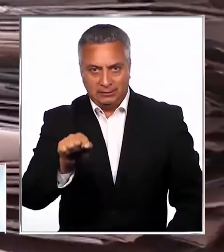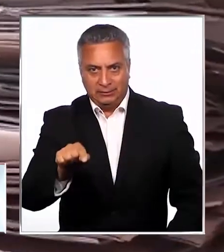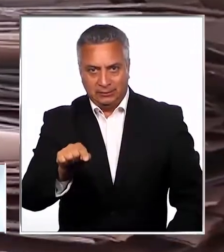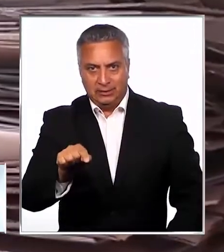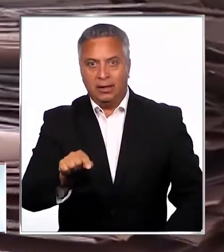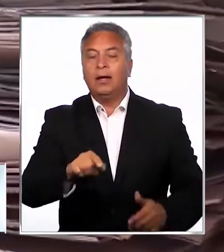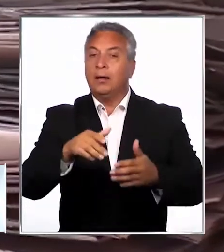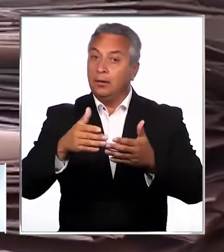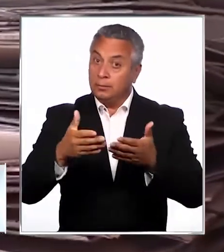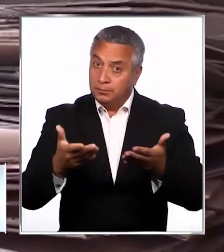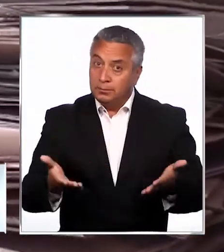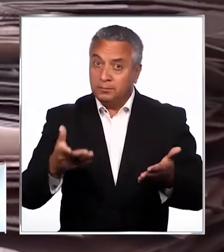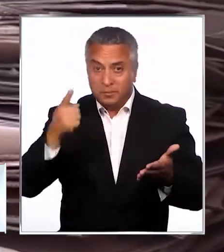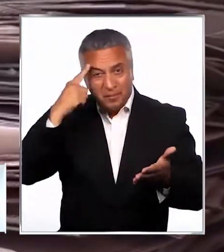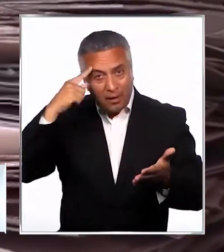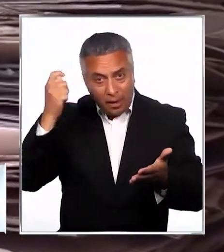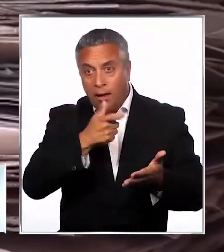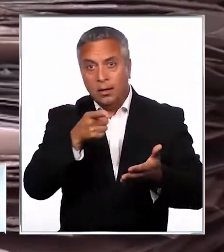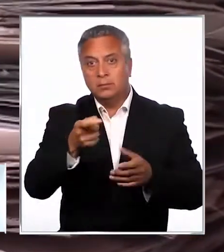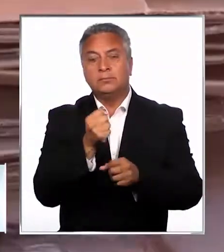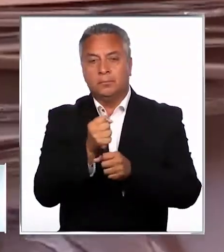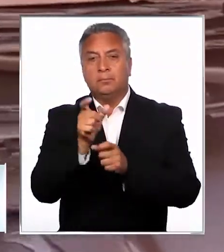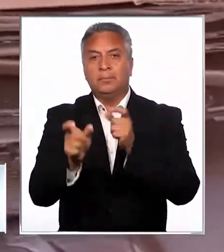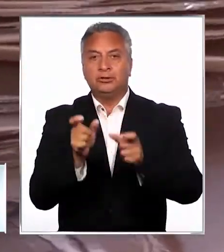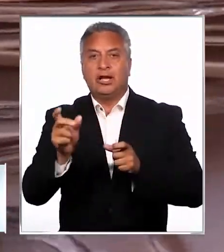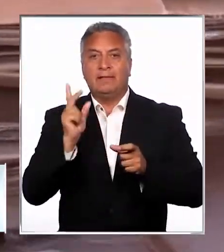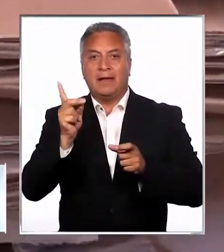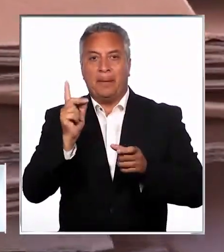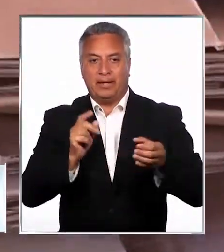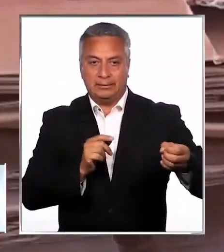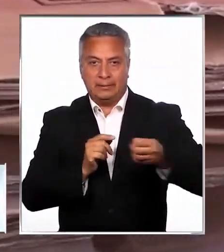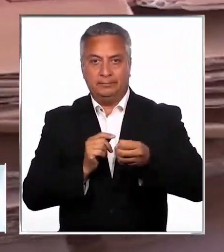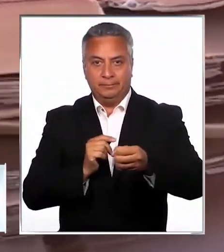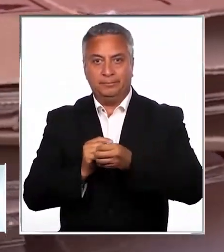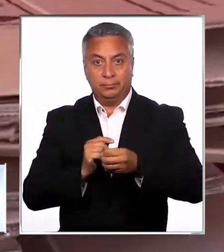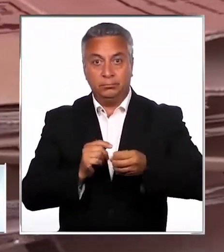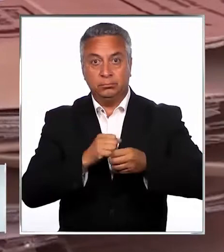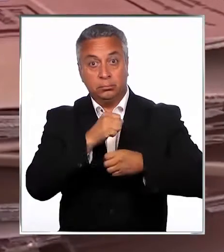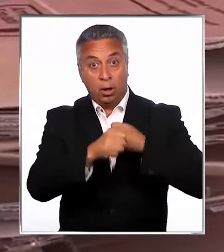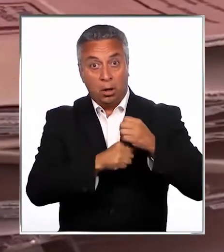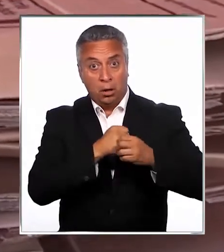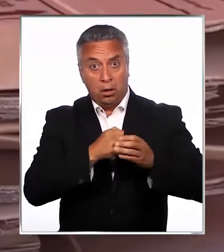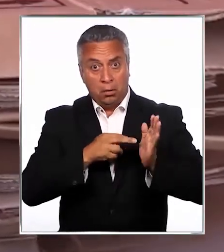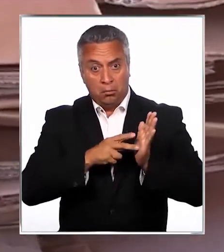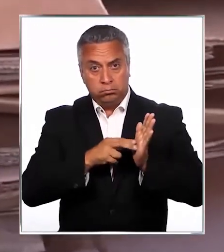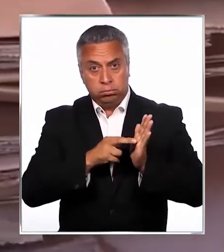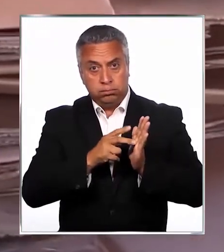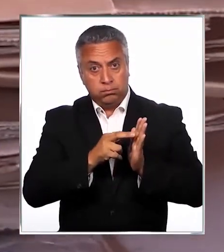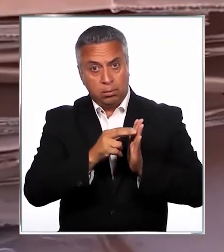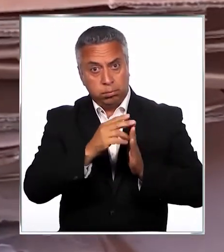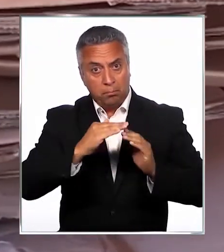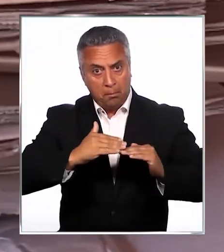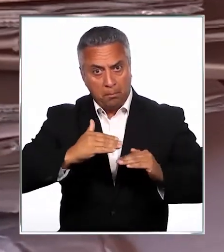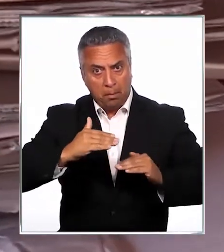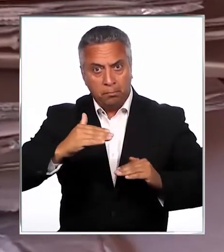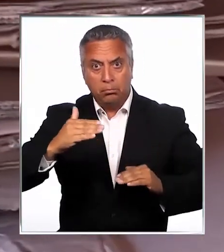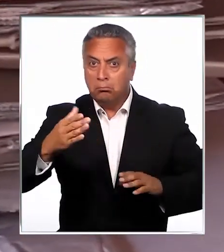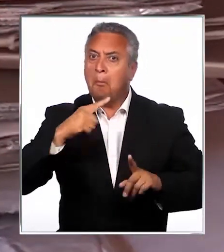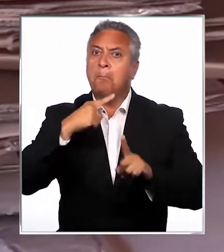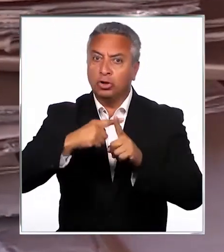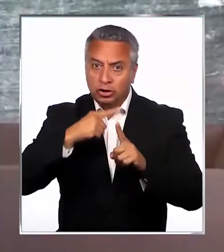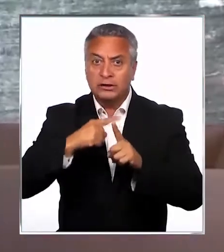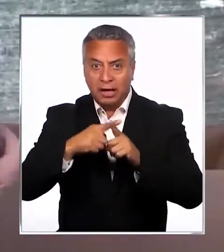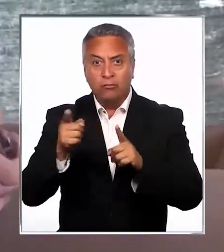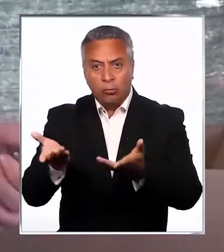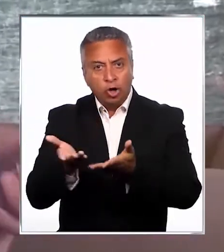también un aporte a la inserción laboral de personas con discapacidad. Al pasar los años los resultados han sido positivos no solo